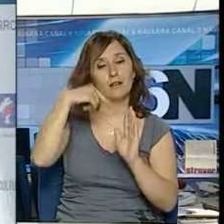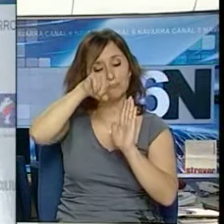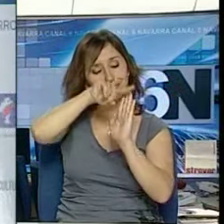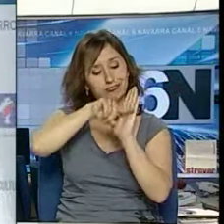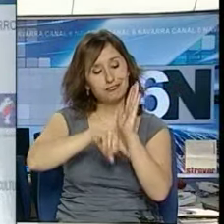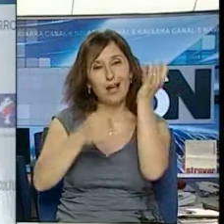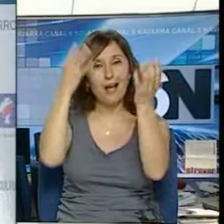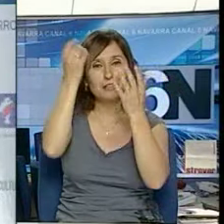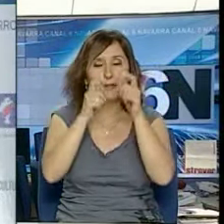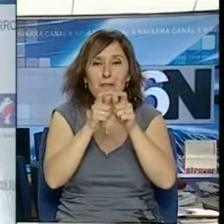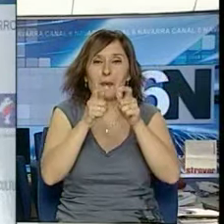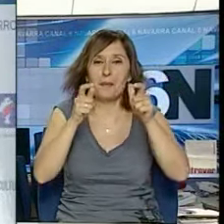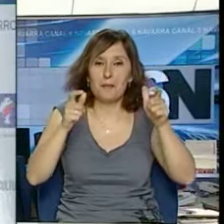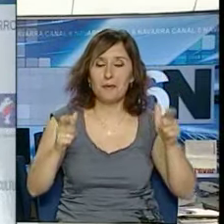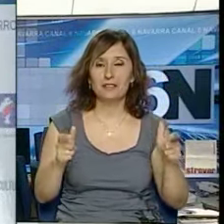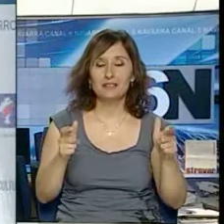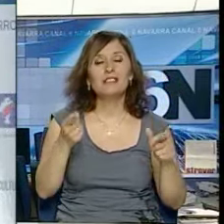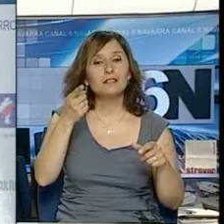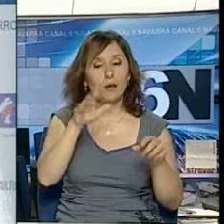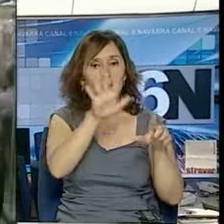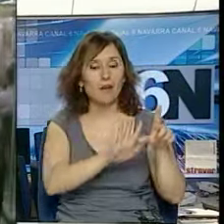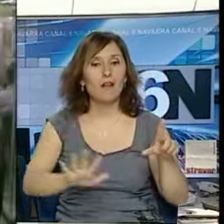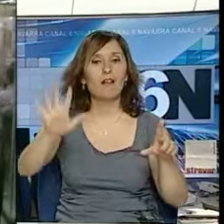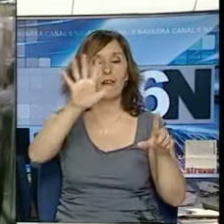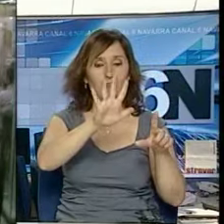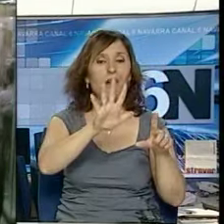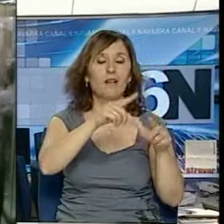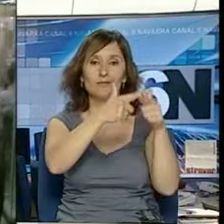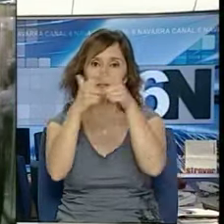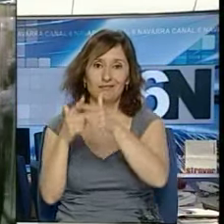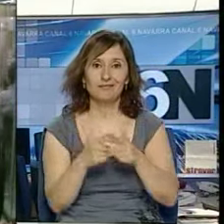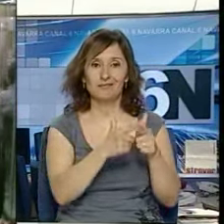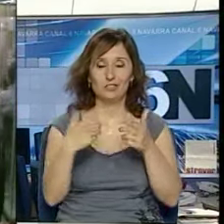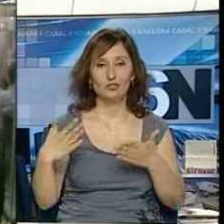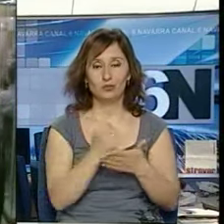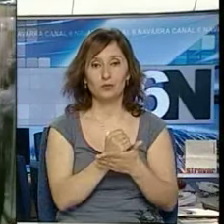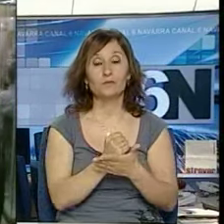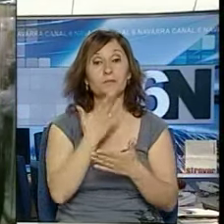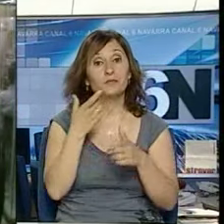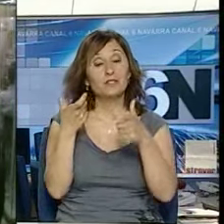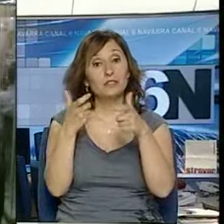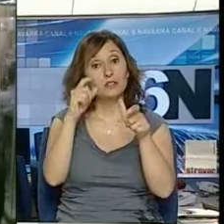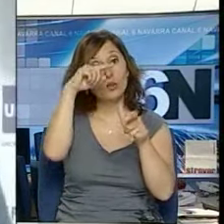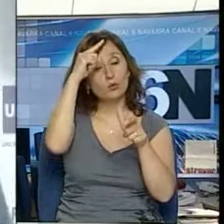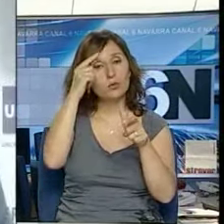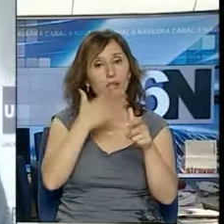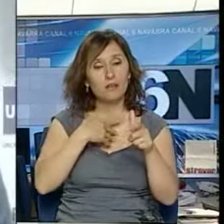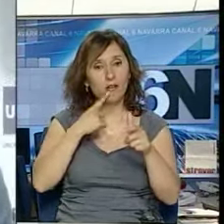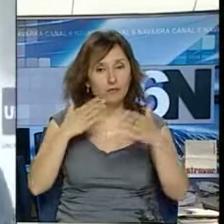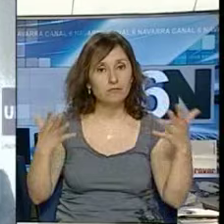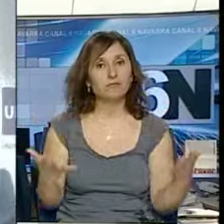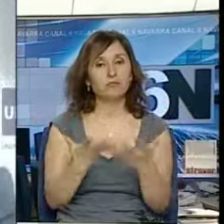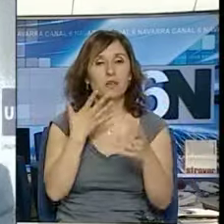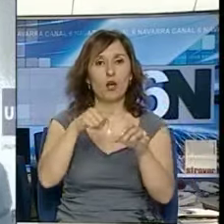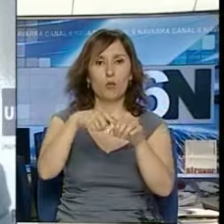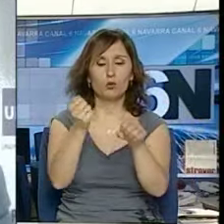diversa y tenga una distribución también más equilibrada. Además plantean impulsar el sector cultural navarro para mantener sus puestos de